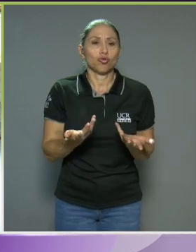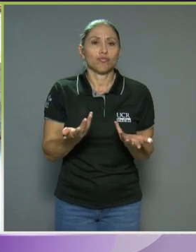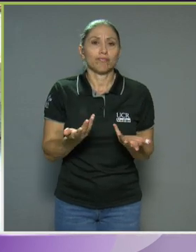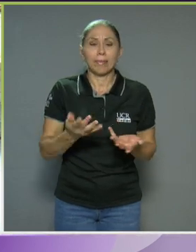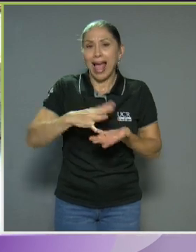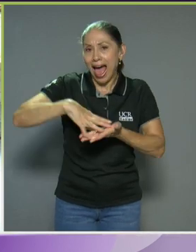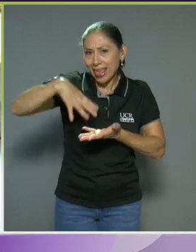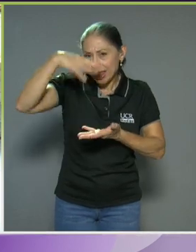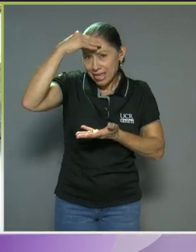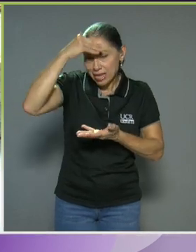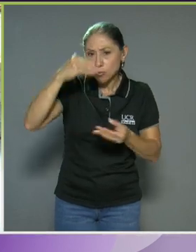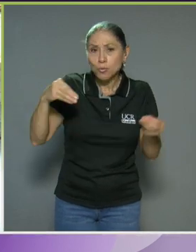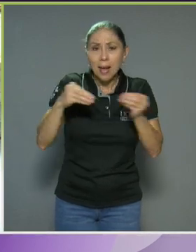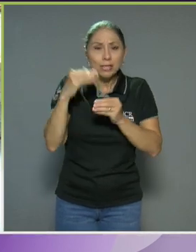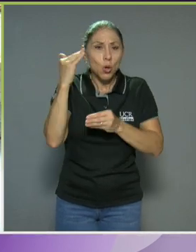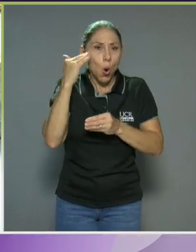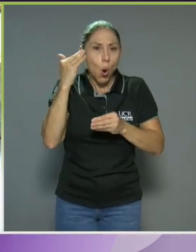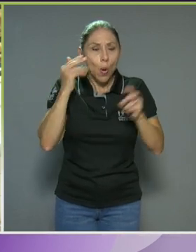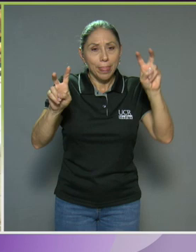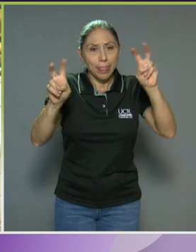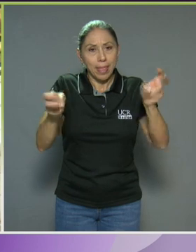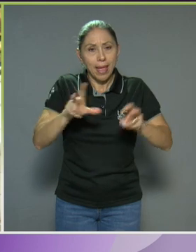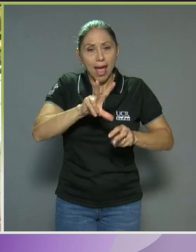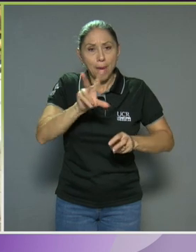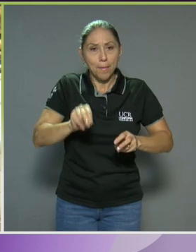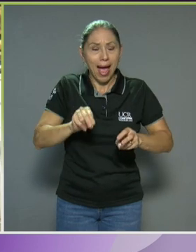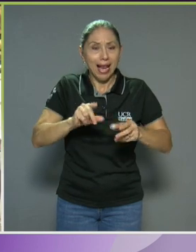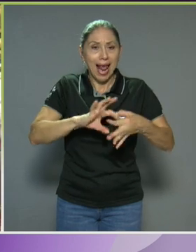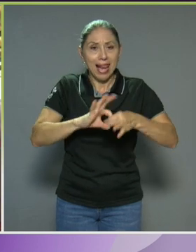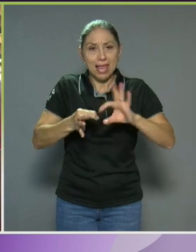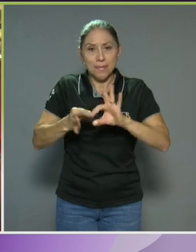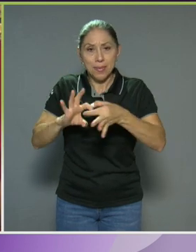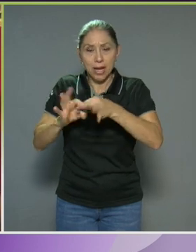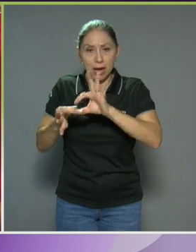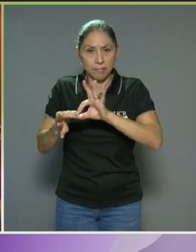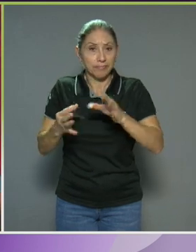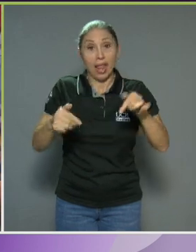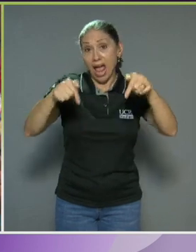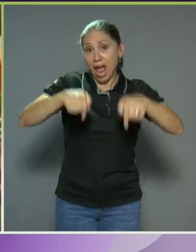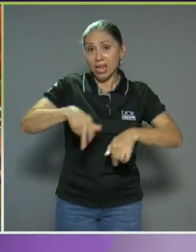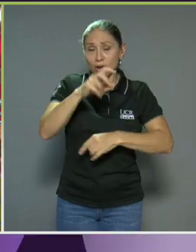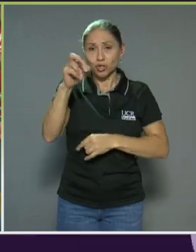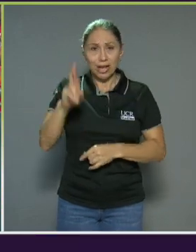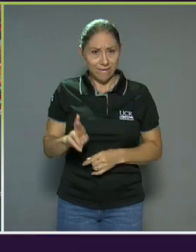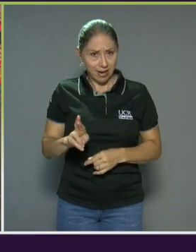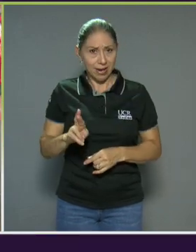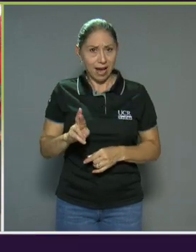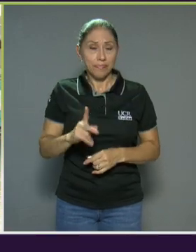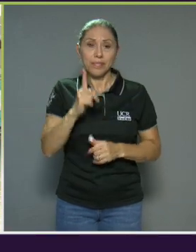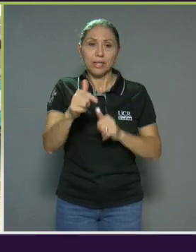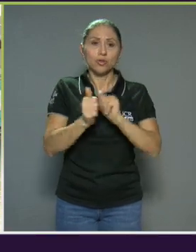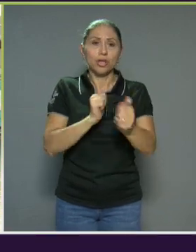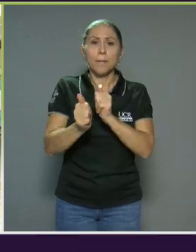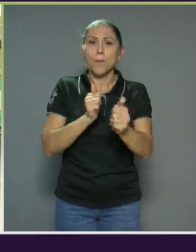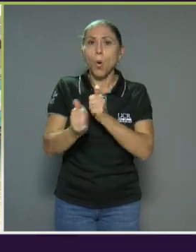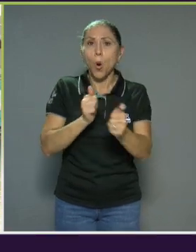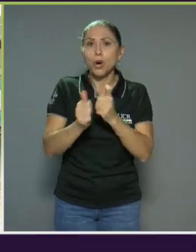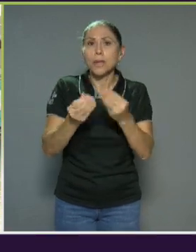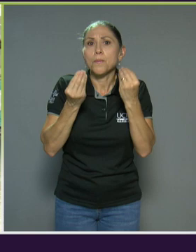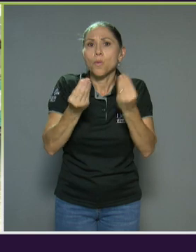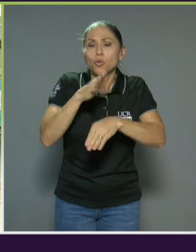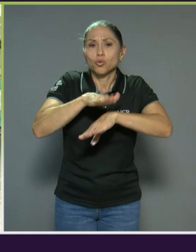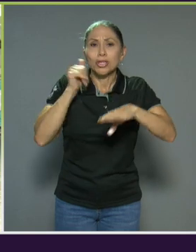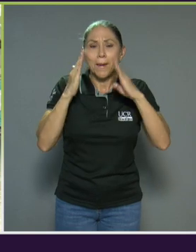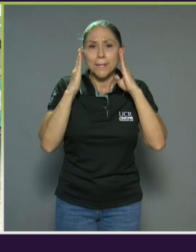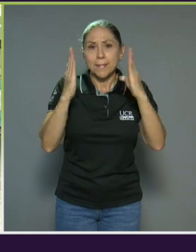conocimiento más en la parte paralímpica, ¿verdad? En Costa Rica va siendo un deporte muy llamativo, el